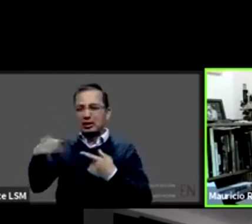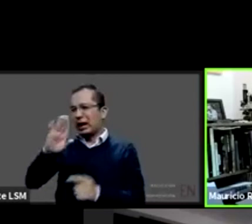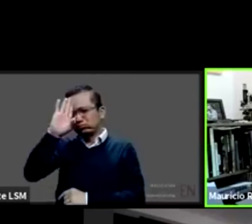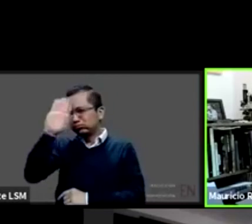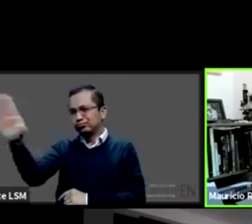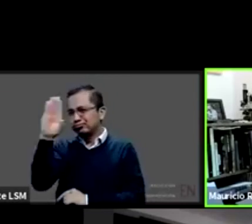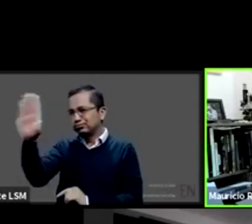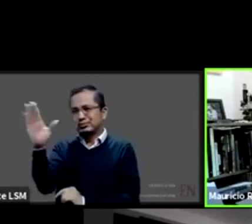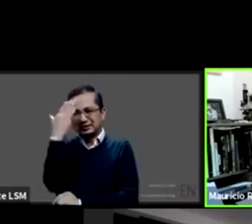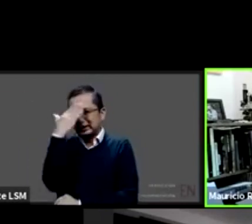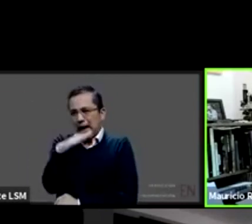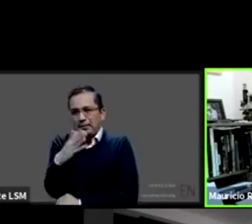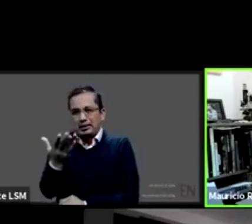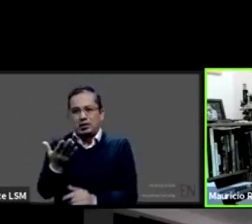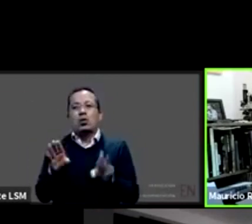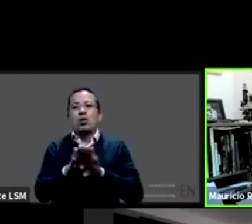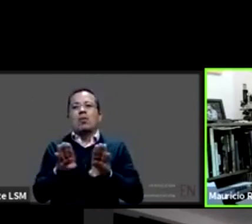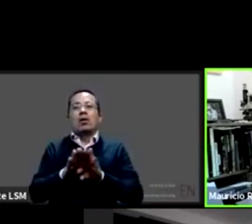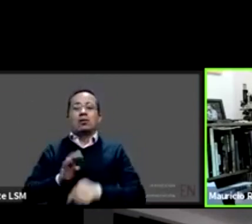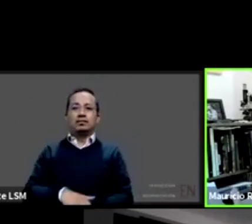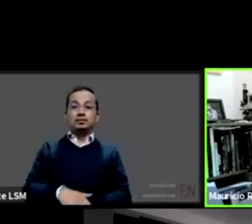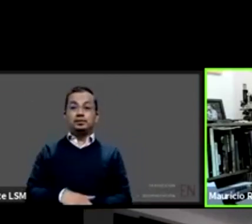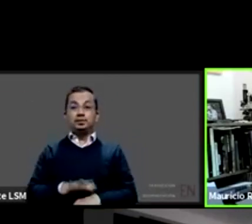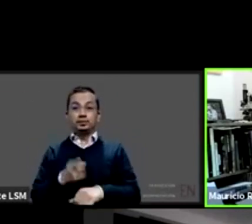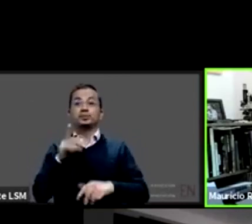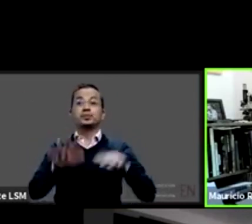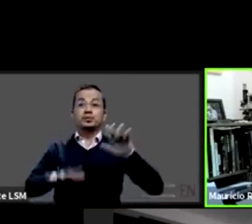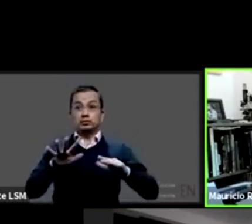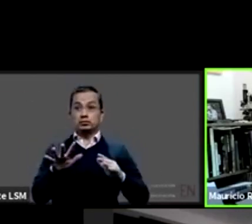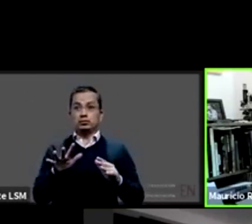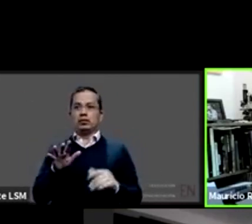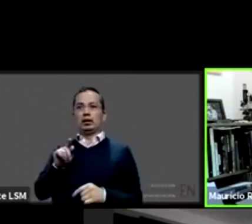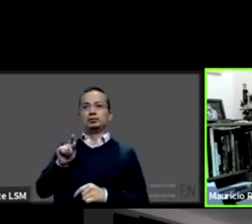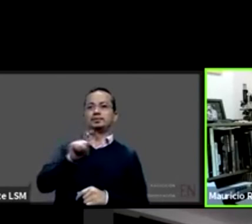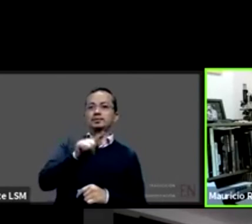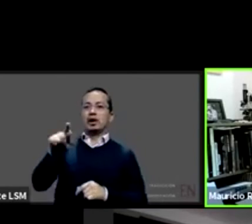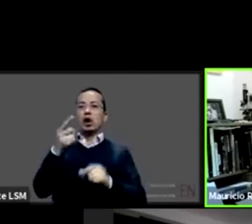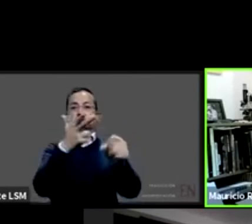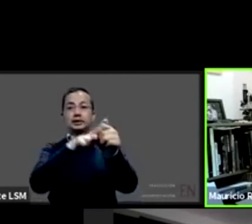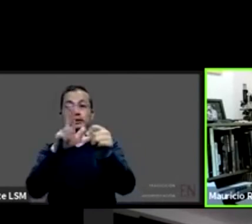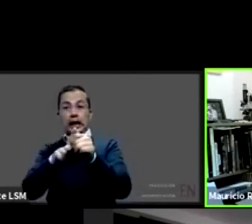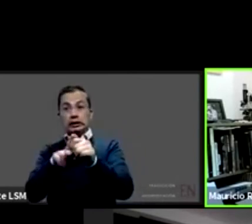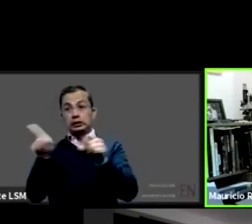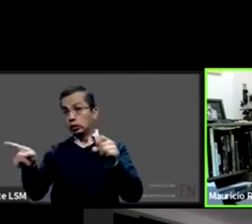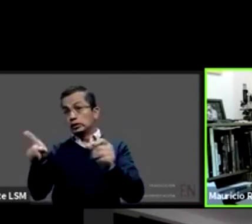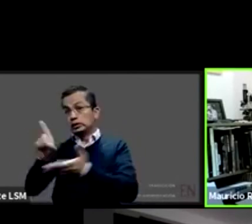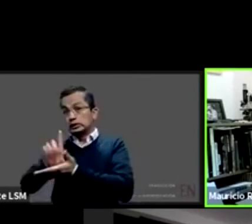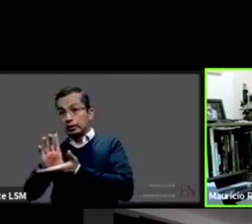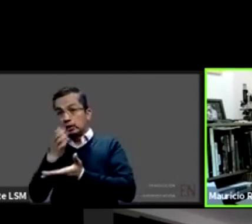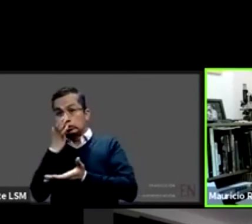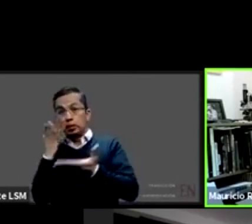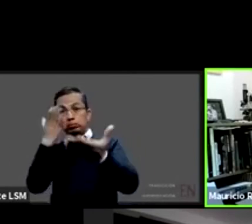circunstancias en las que se cambió en algunos casos hasta la arquitectura de los lugares donde son atendidos entonces de entrada